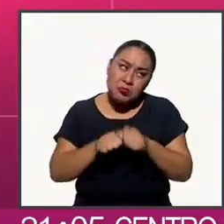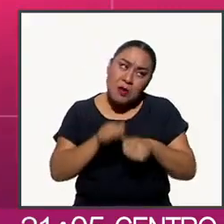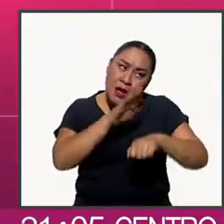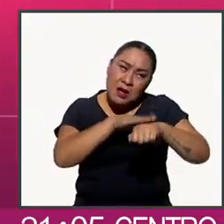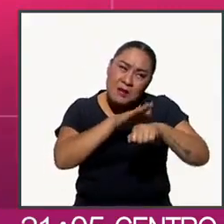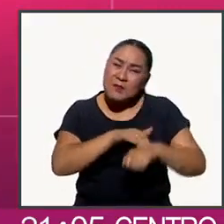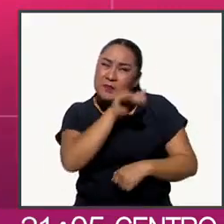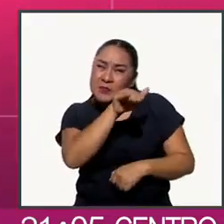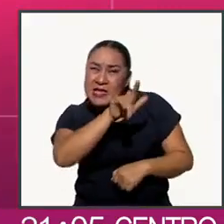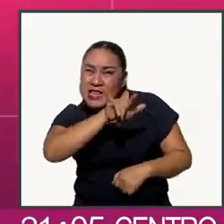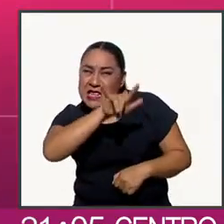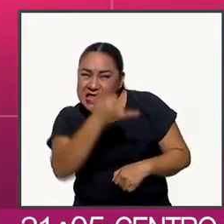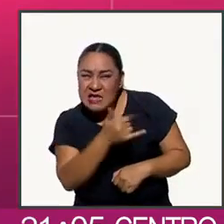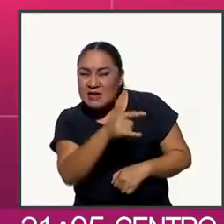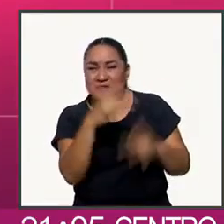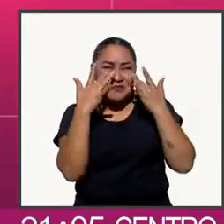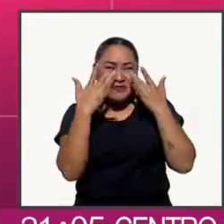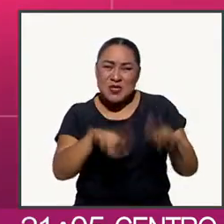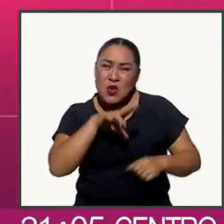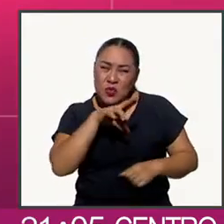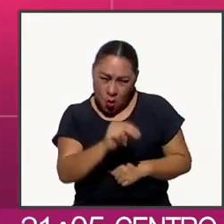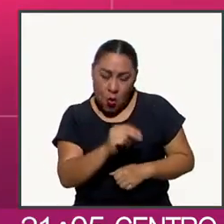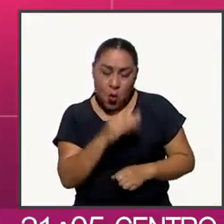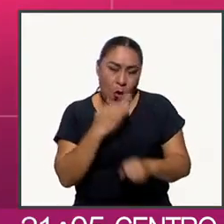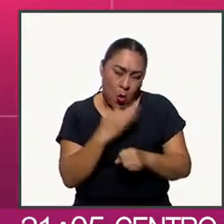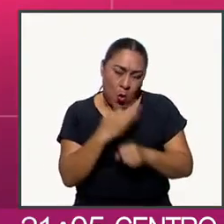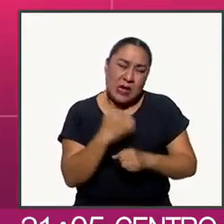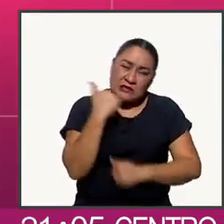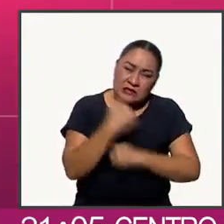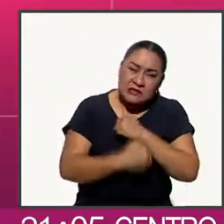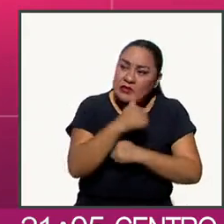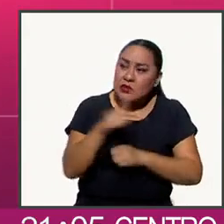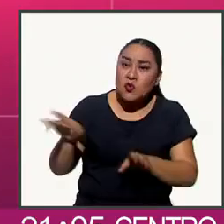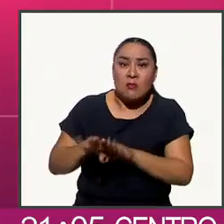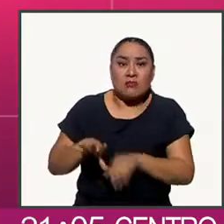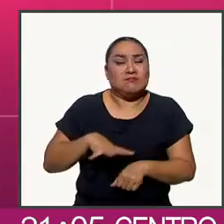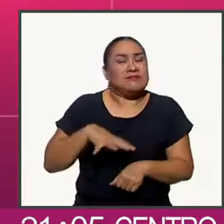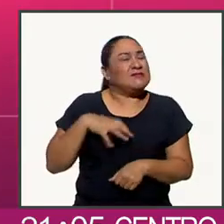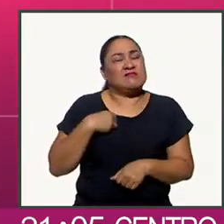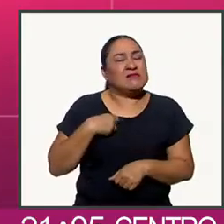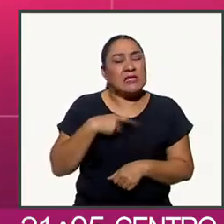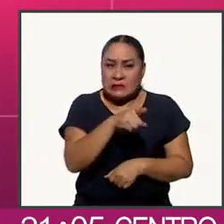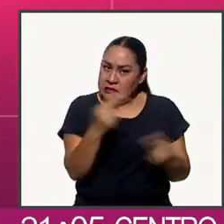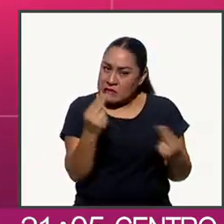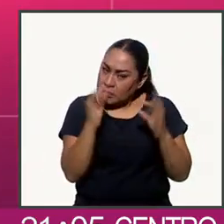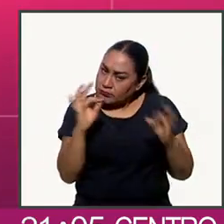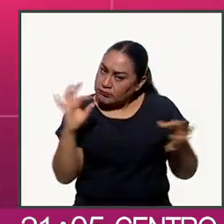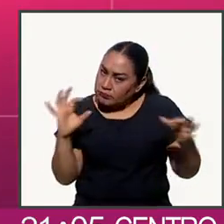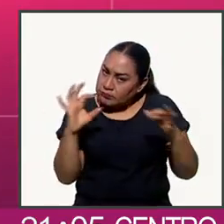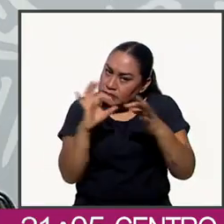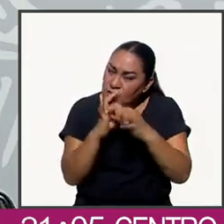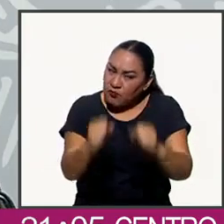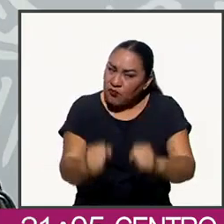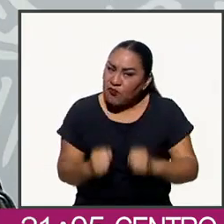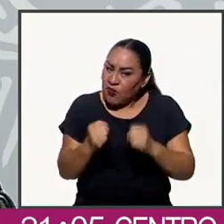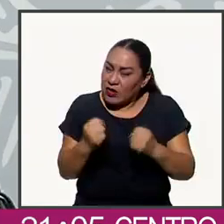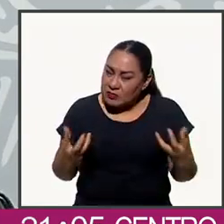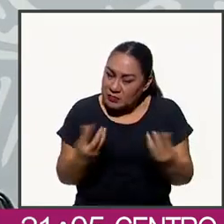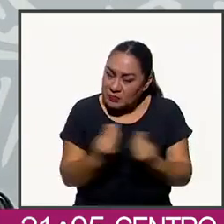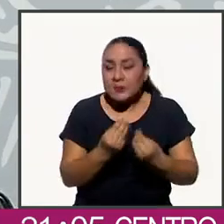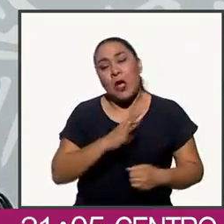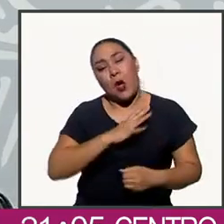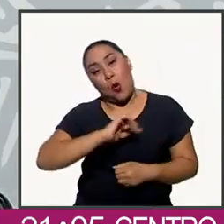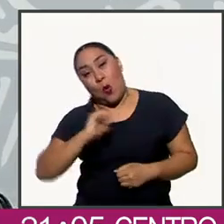Lili, no te bajes. Esta lucha contra el autoritarismo necesita de tu congruencia y fortaleza. Y otro